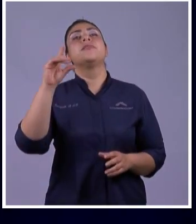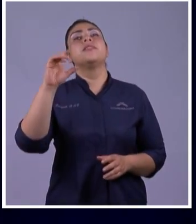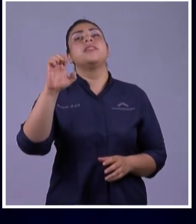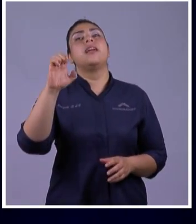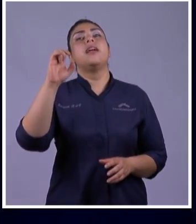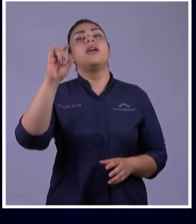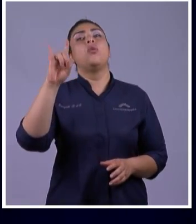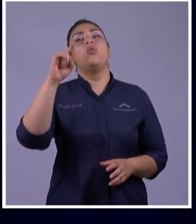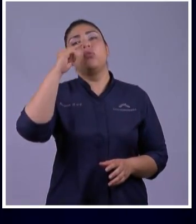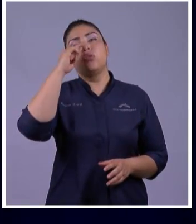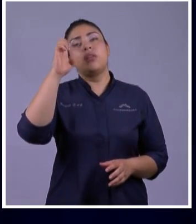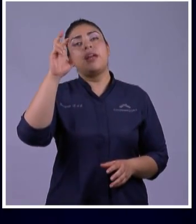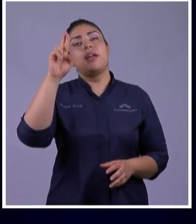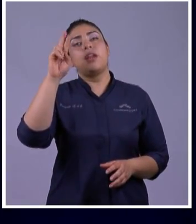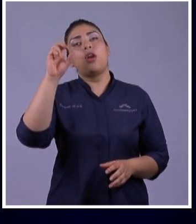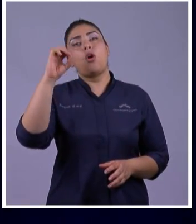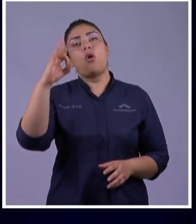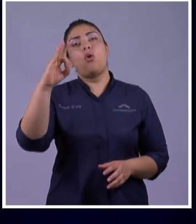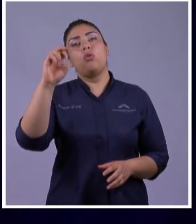Dice así